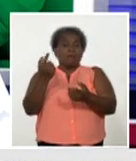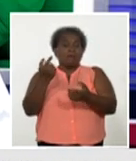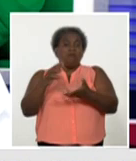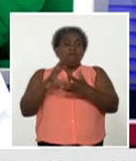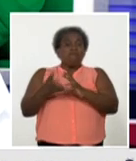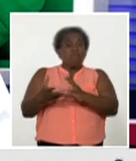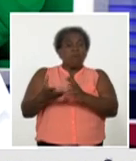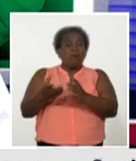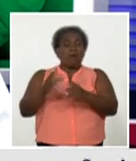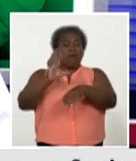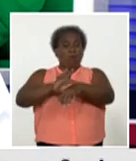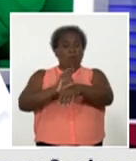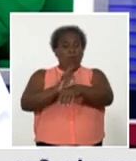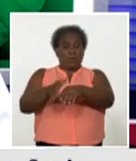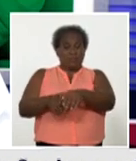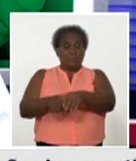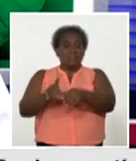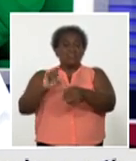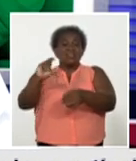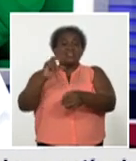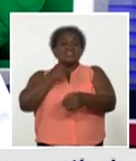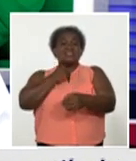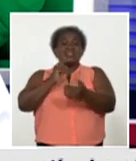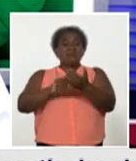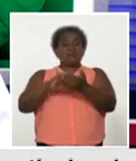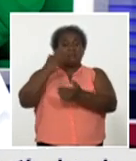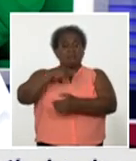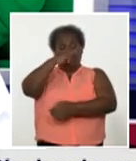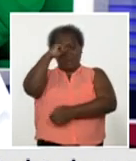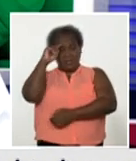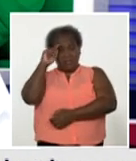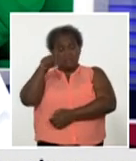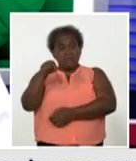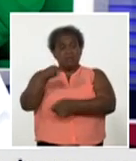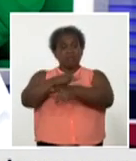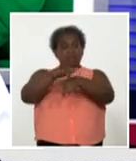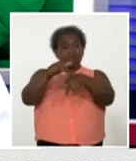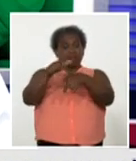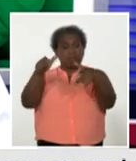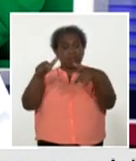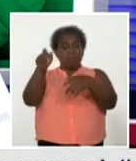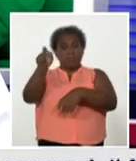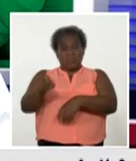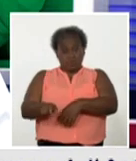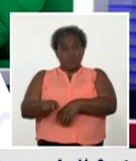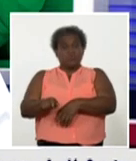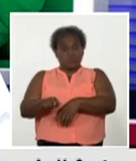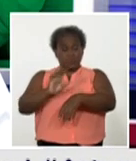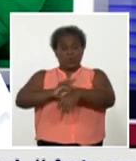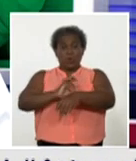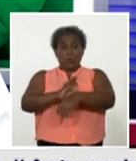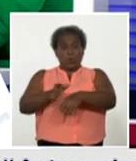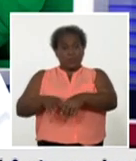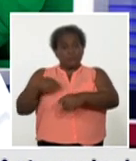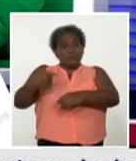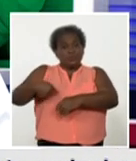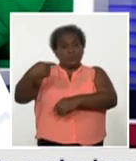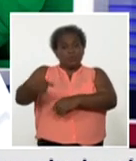del número de casos que estamos teniendo diariamente, que sigue siendo muy elevado, y que